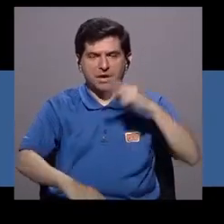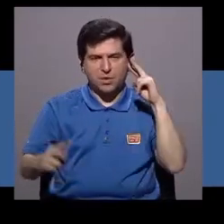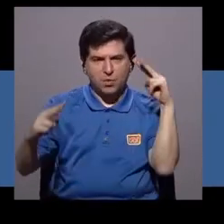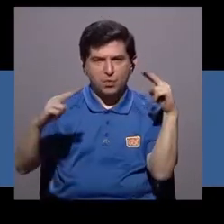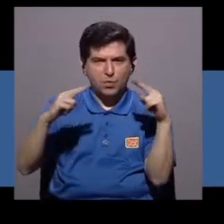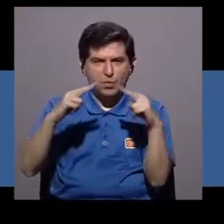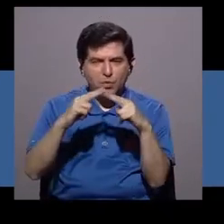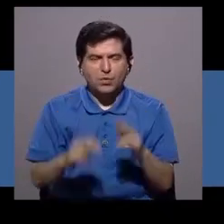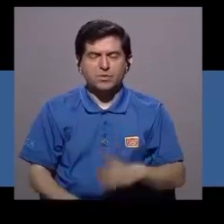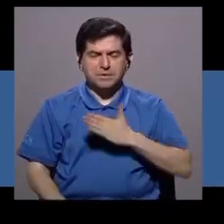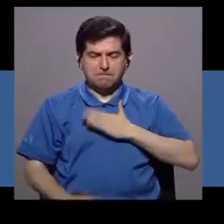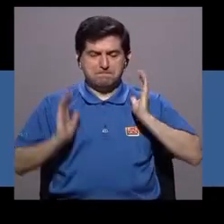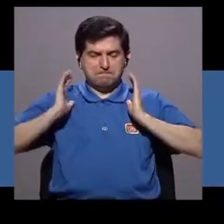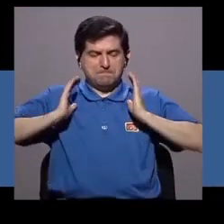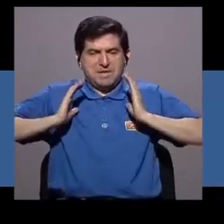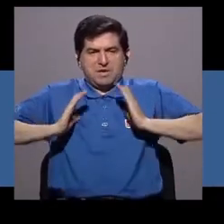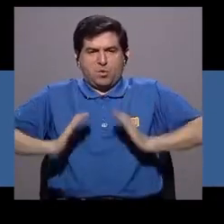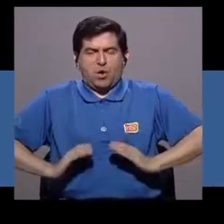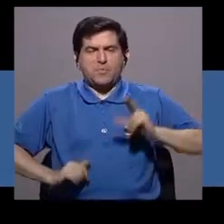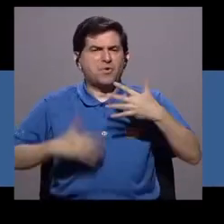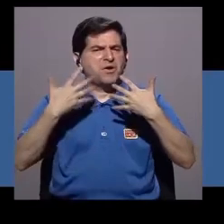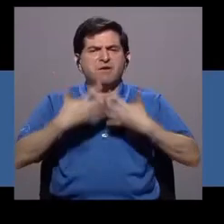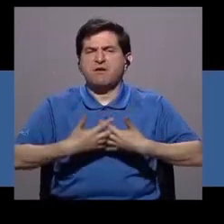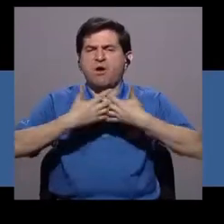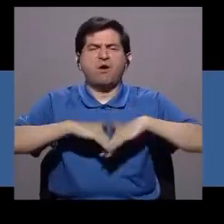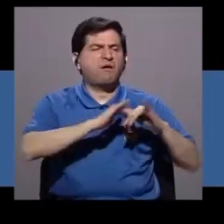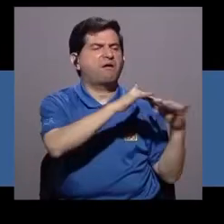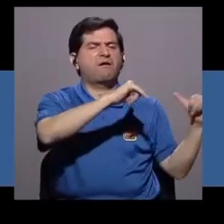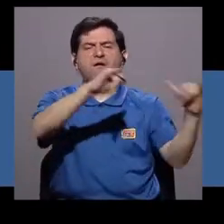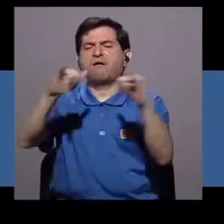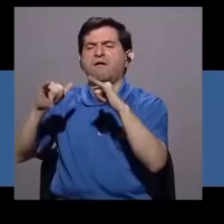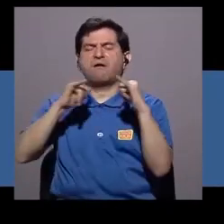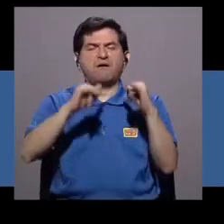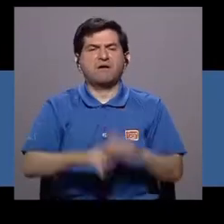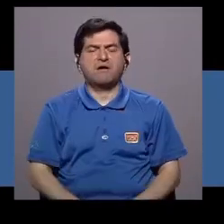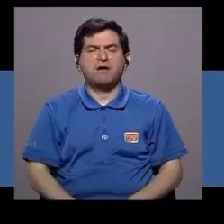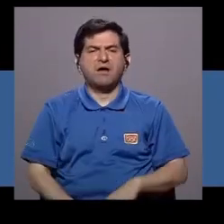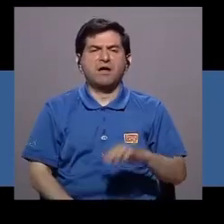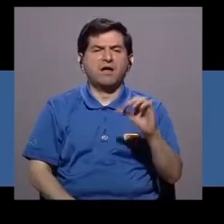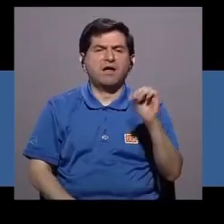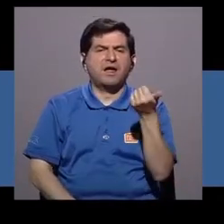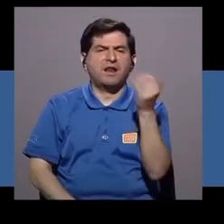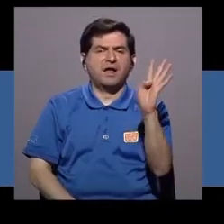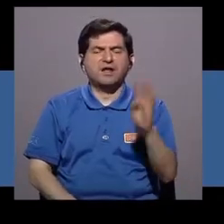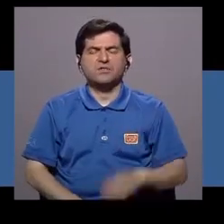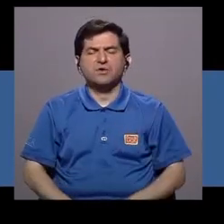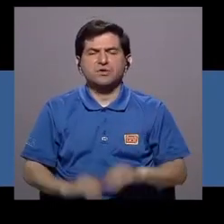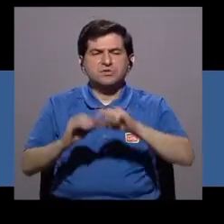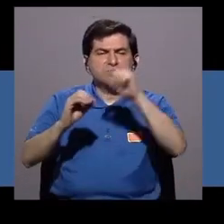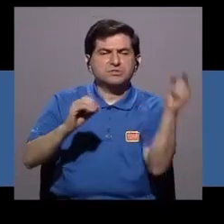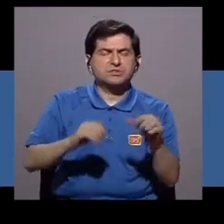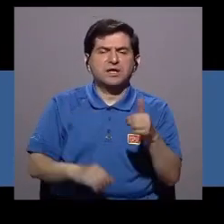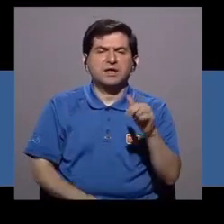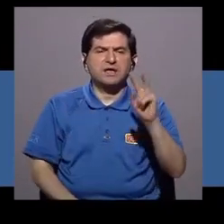No soy una maquinita estándar que todo el día 14 de julio y el día 28 me tiene que venir la menstruación, sino que mi forma única de